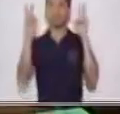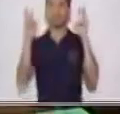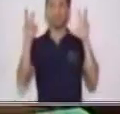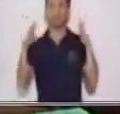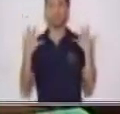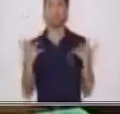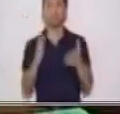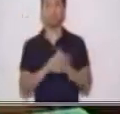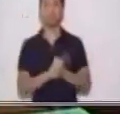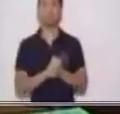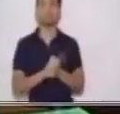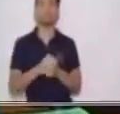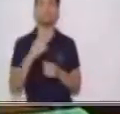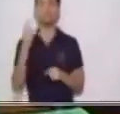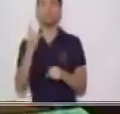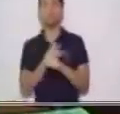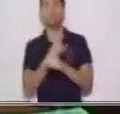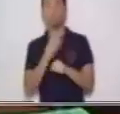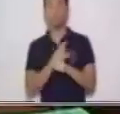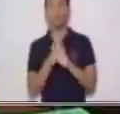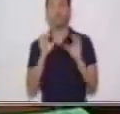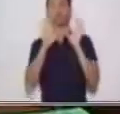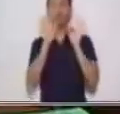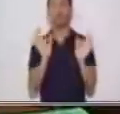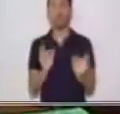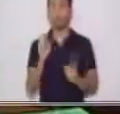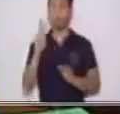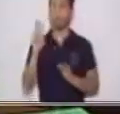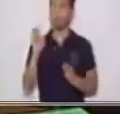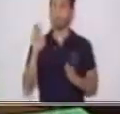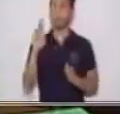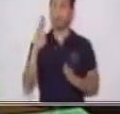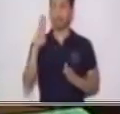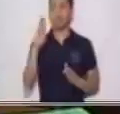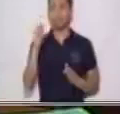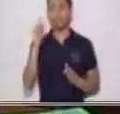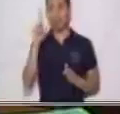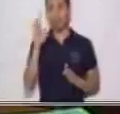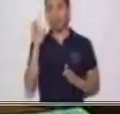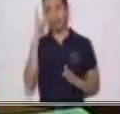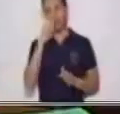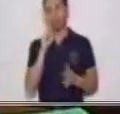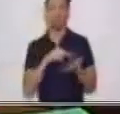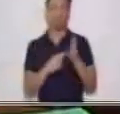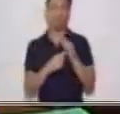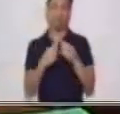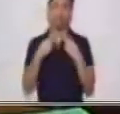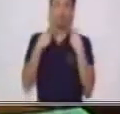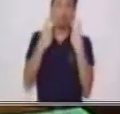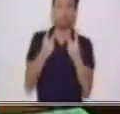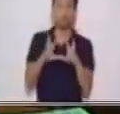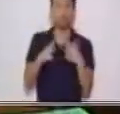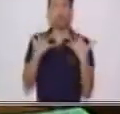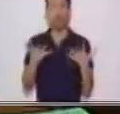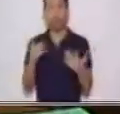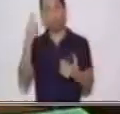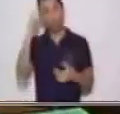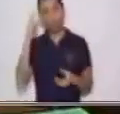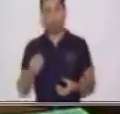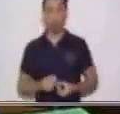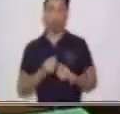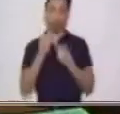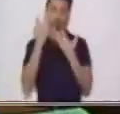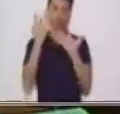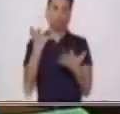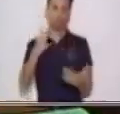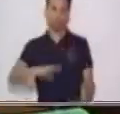Utilización de las formas verbales para la expresión de sentimientos, acciones y emociones para